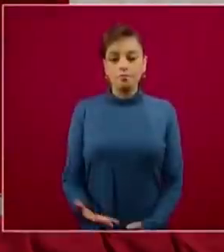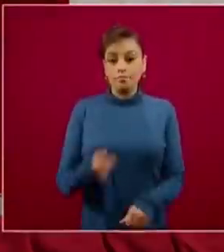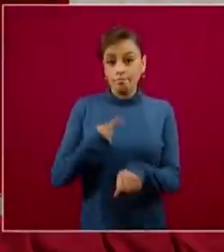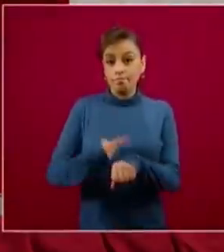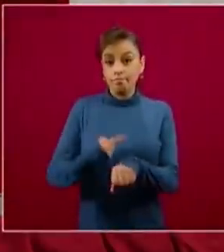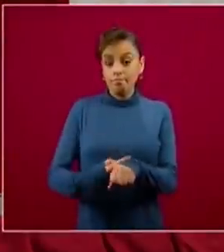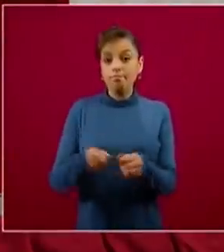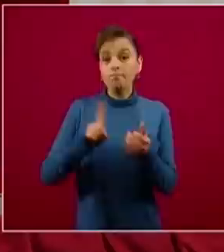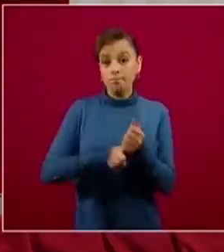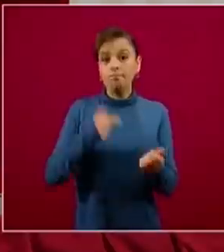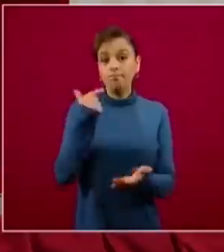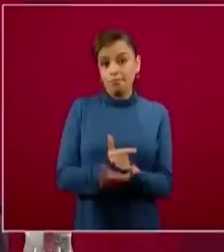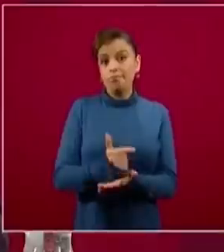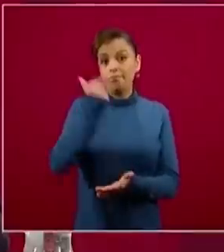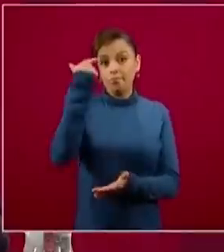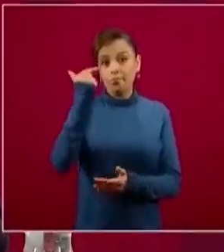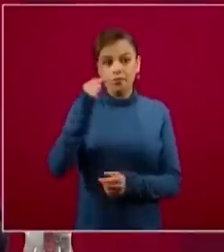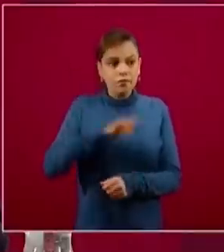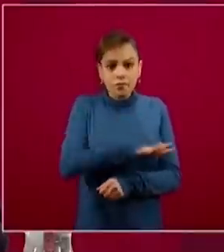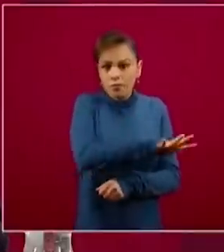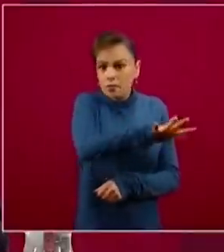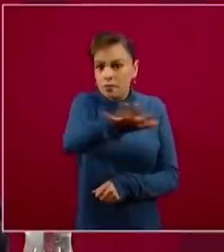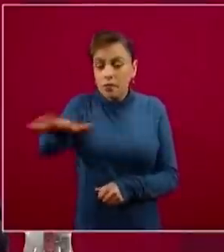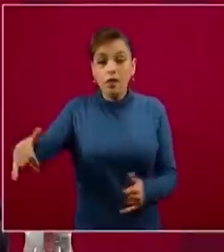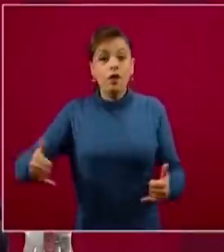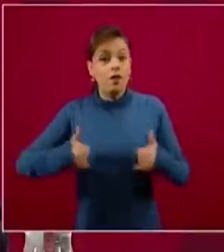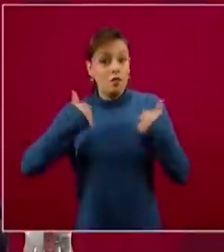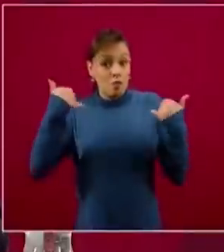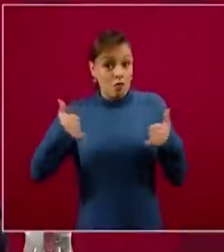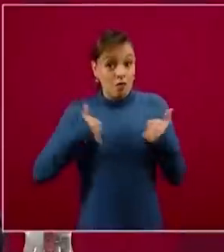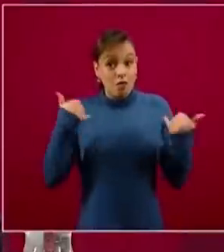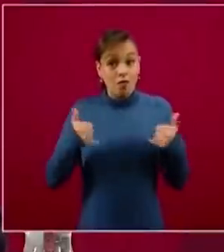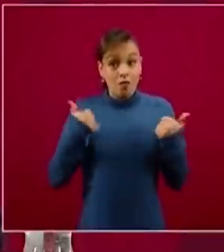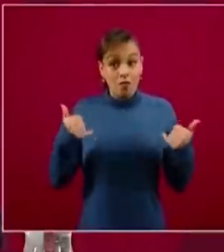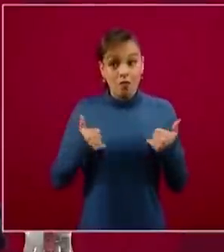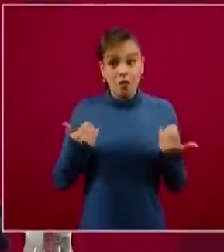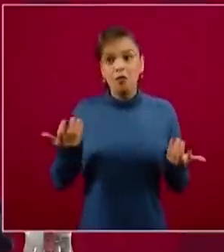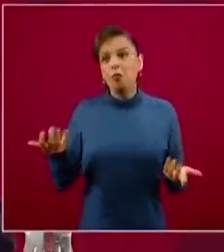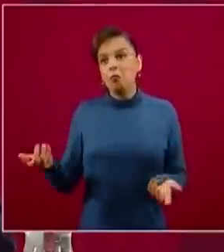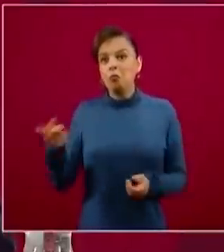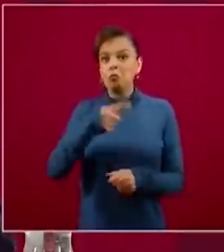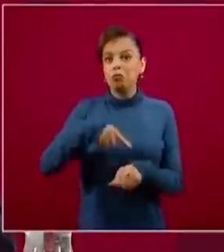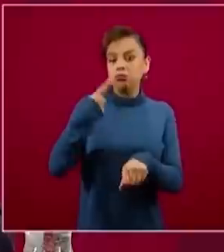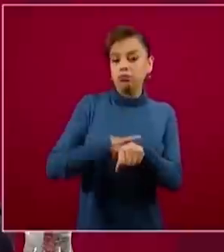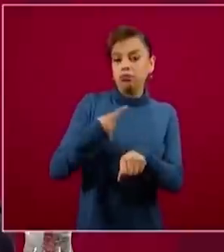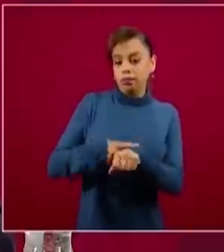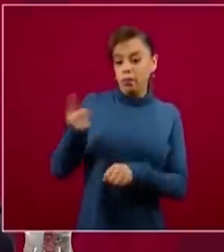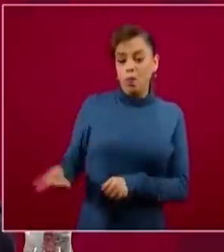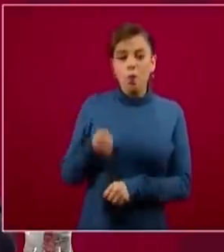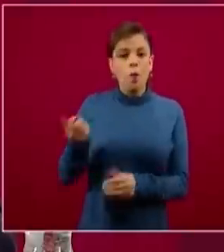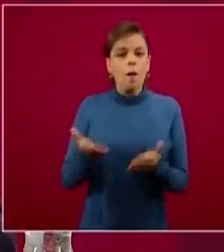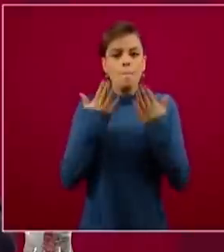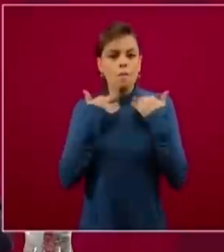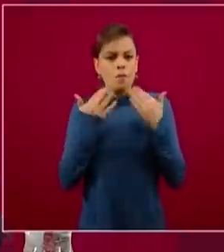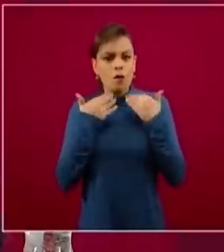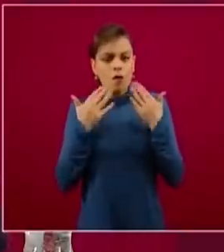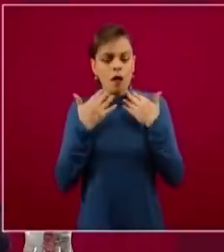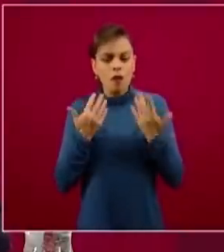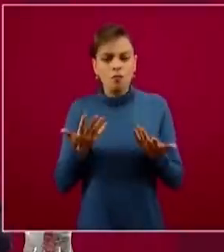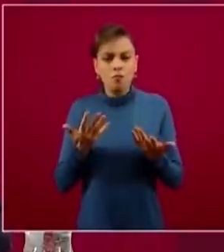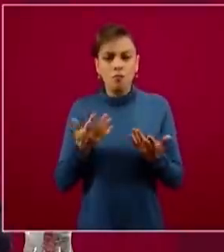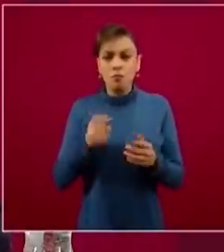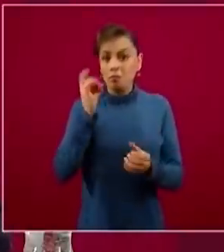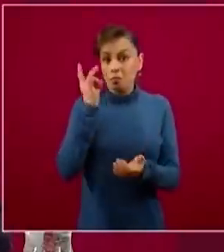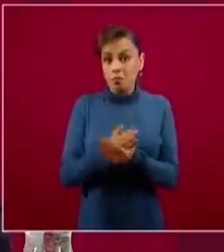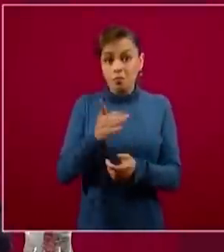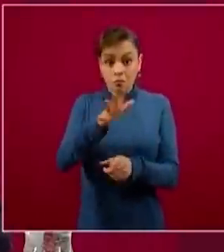son personas jóvenes y muy probablemente la mayoría de ustedes son personas sin enfermedades crónicas, todos y